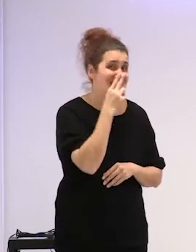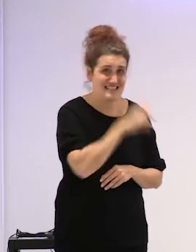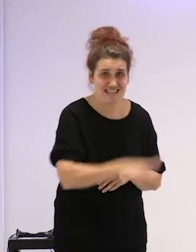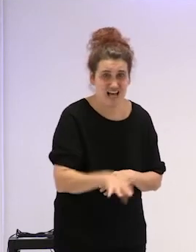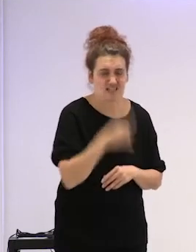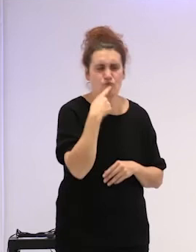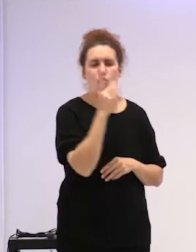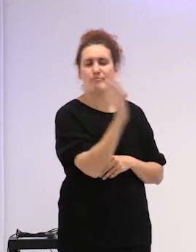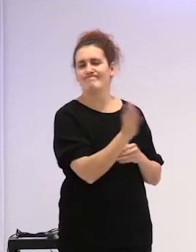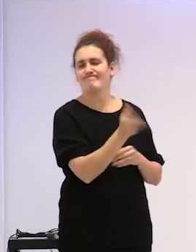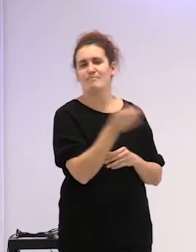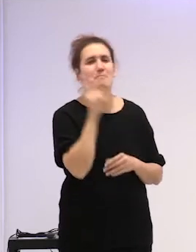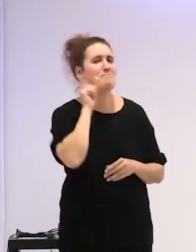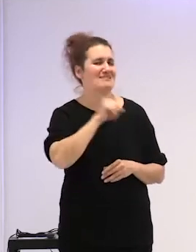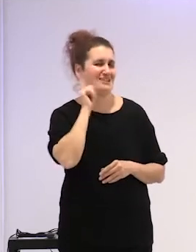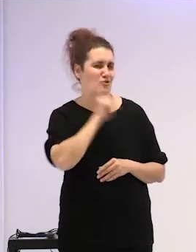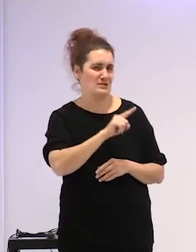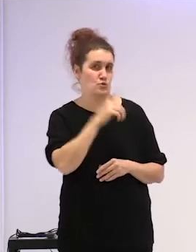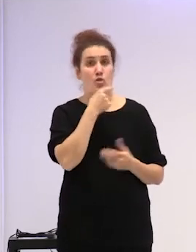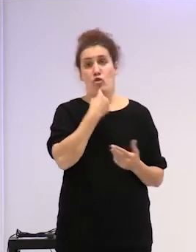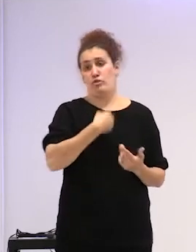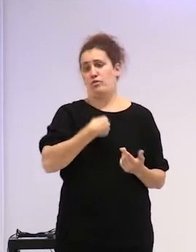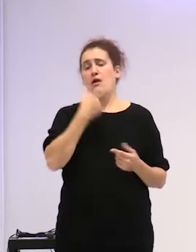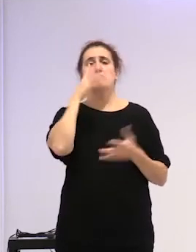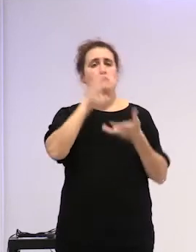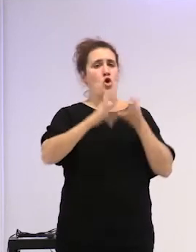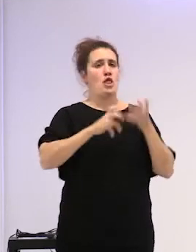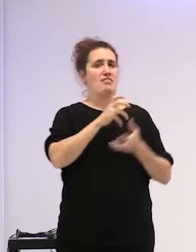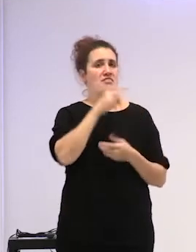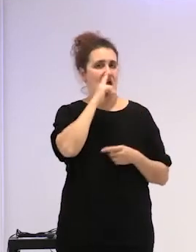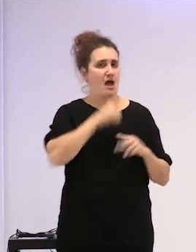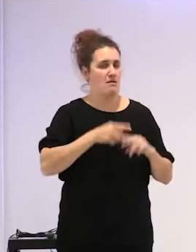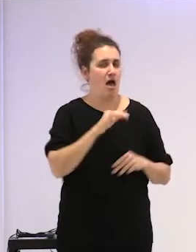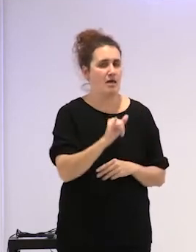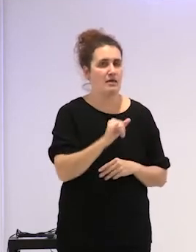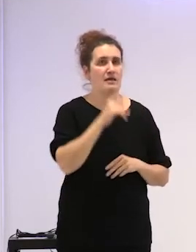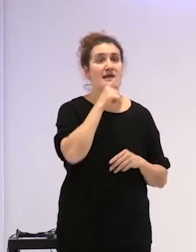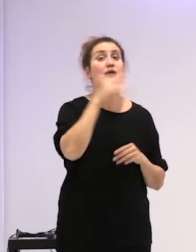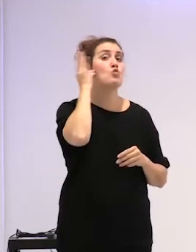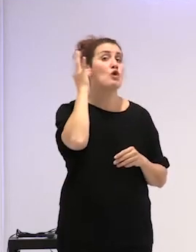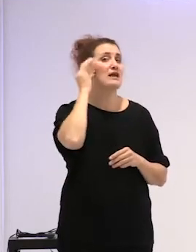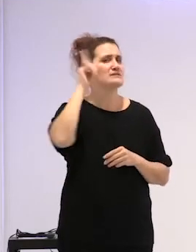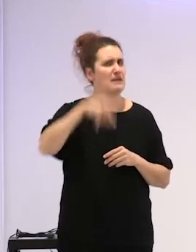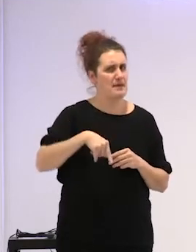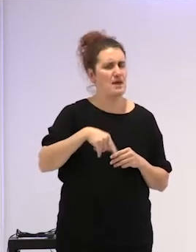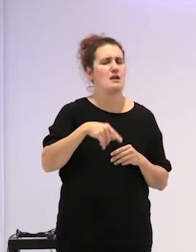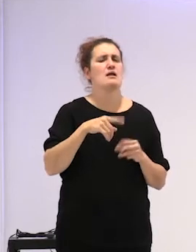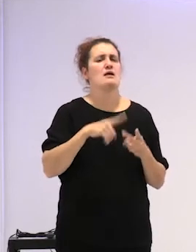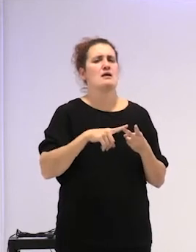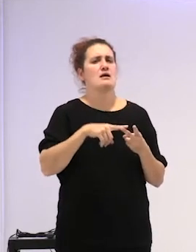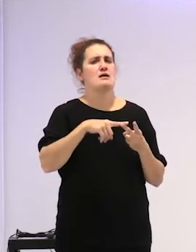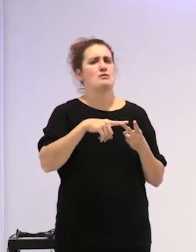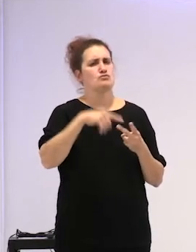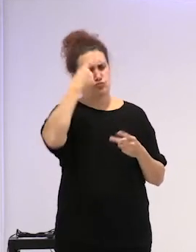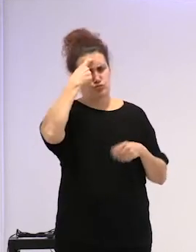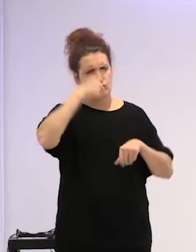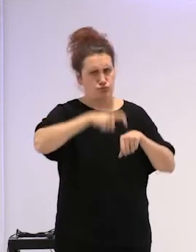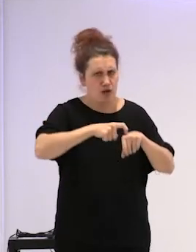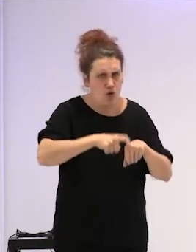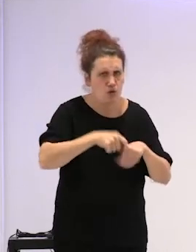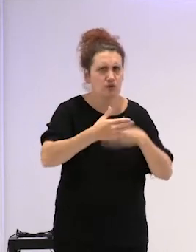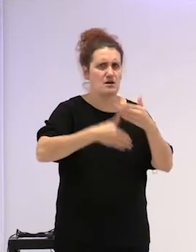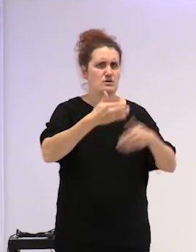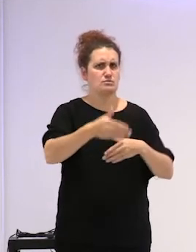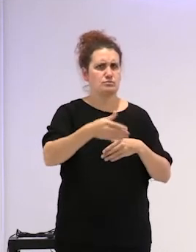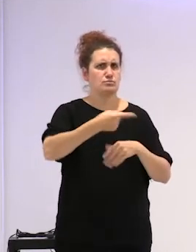hablan de violencia sexual vivida. Y a las mujeres de histéricas, neuróticas y en general patológicas.